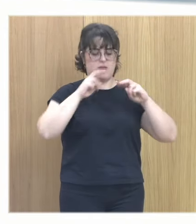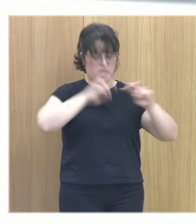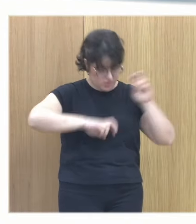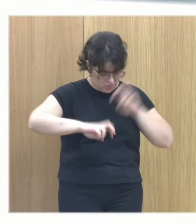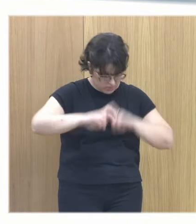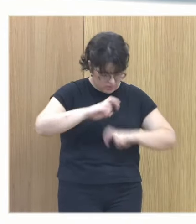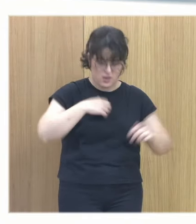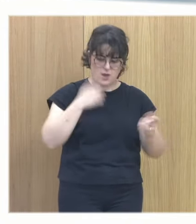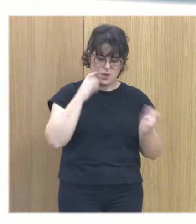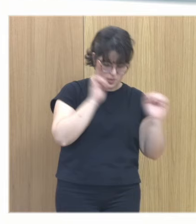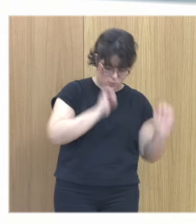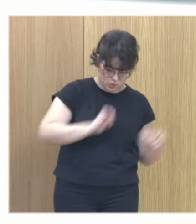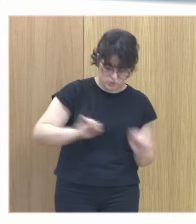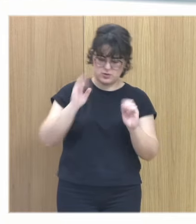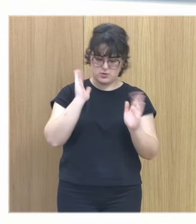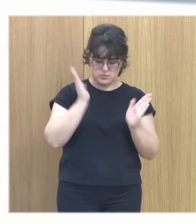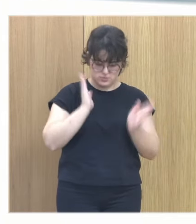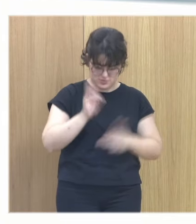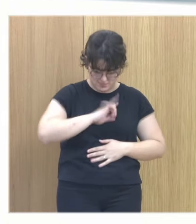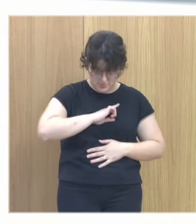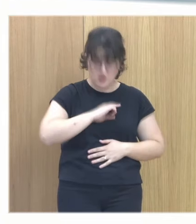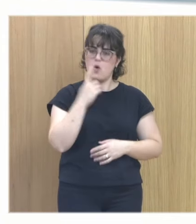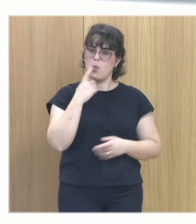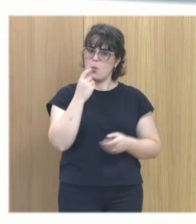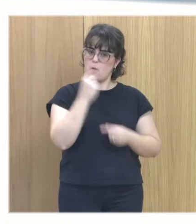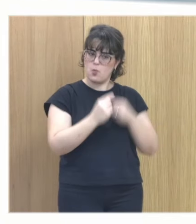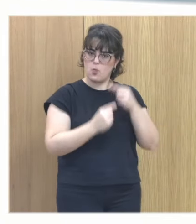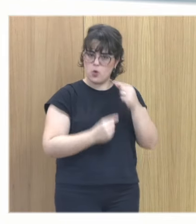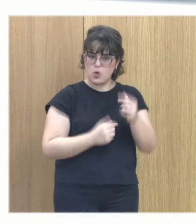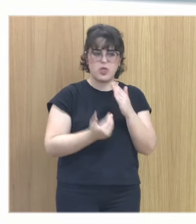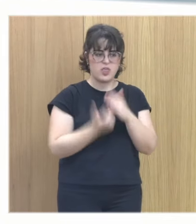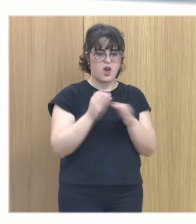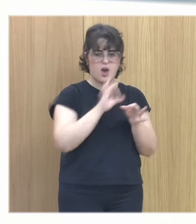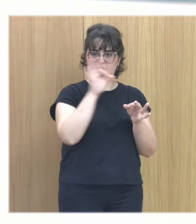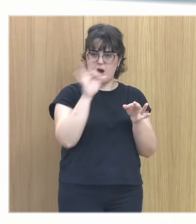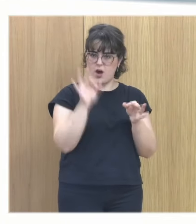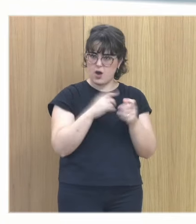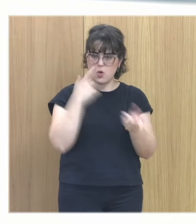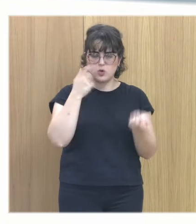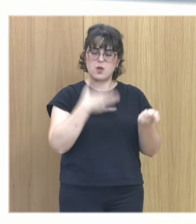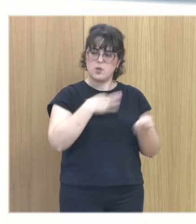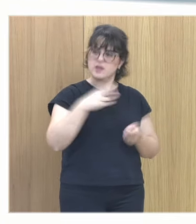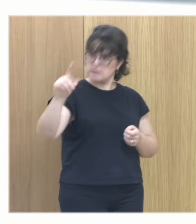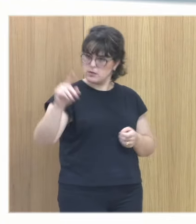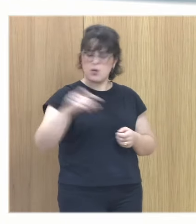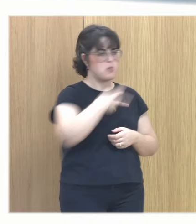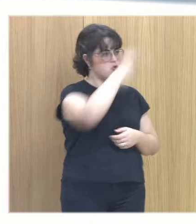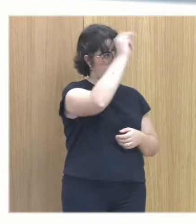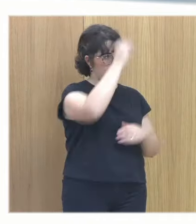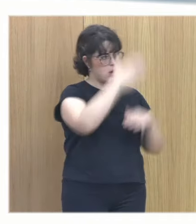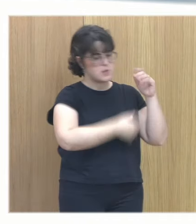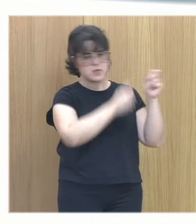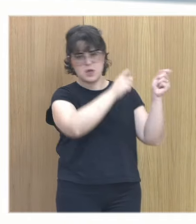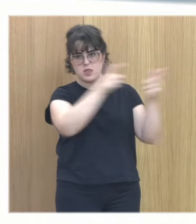capacidad de entrega más o menos va manejándose a lo largo del día la capacidad de decir que sí la capacidad de decir que no la capacidad de poner límites y